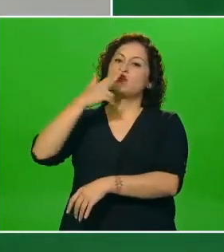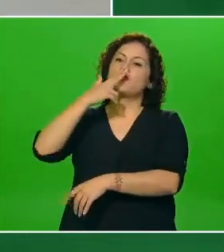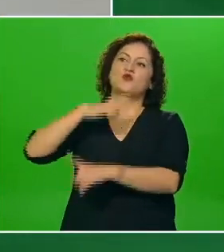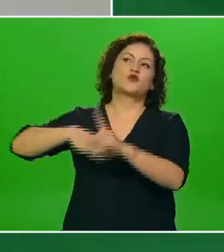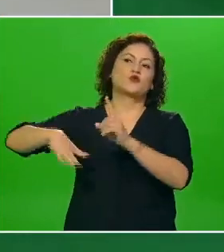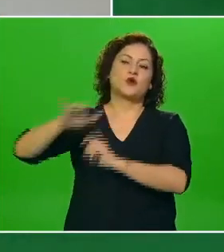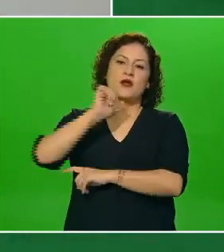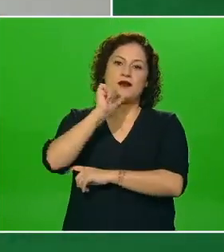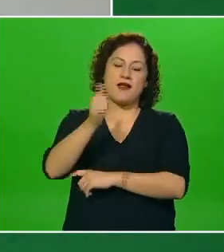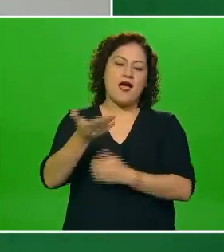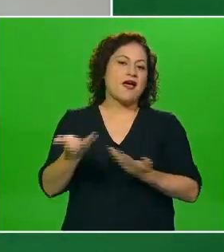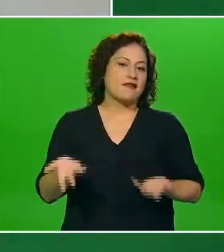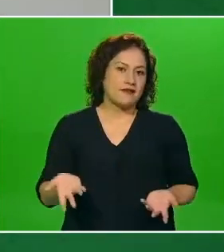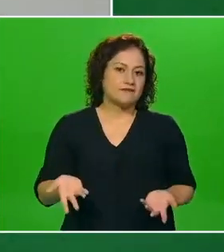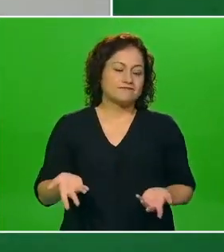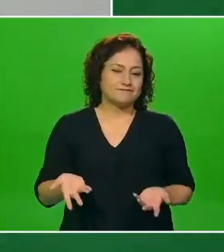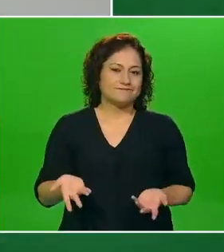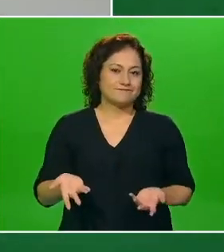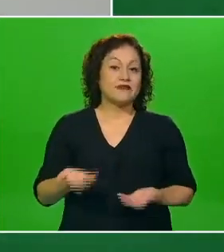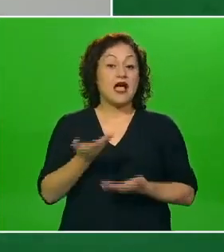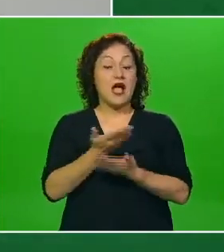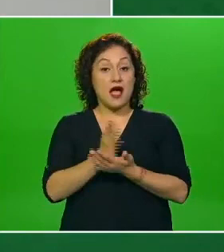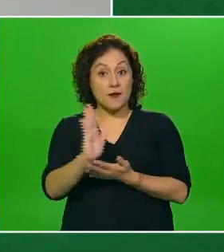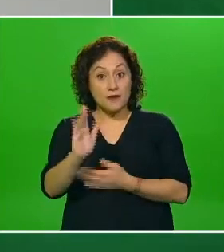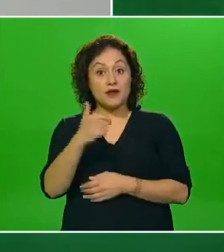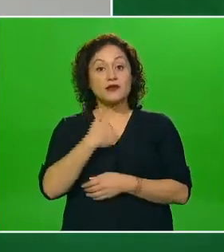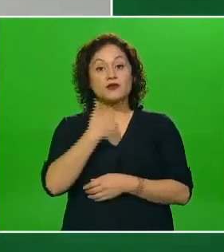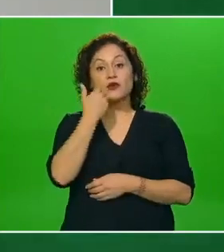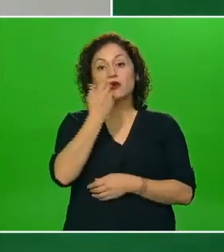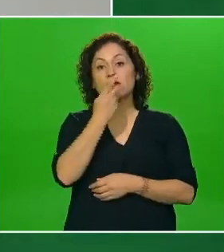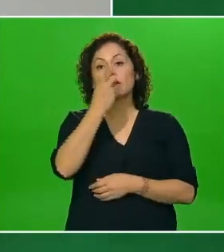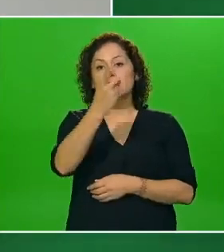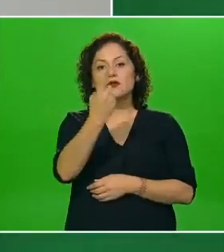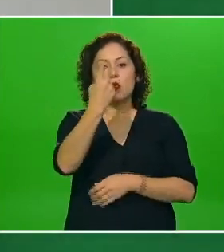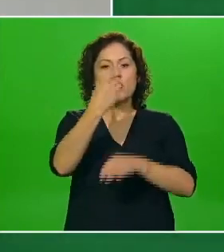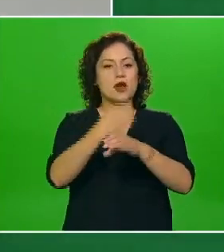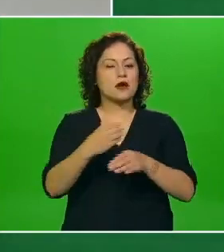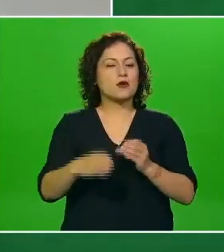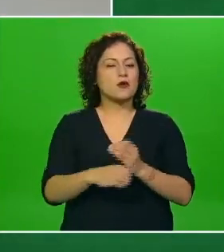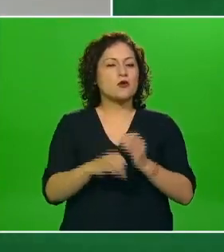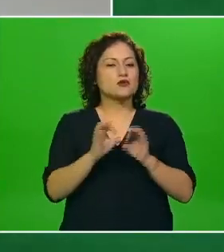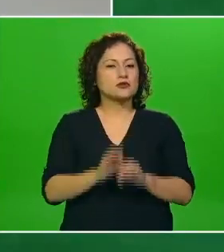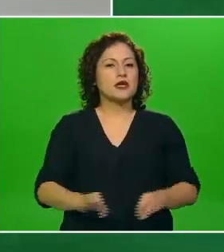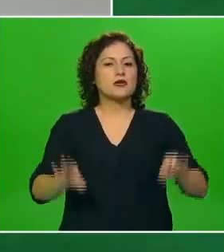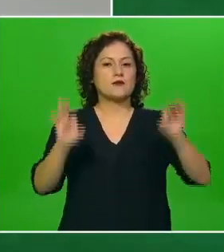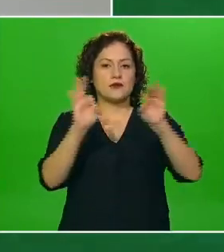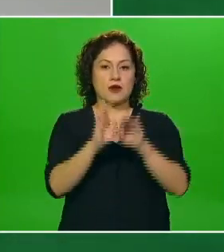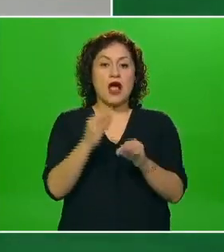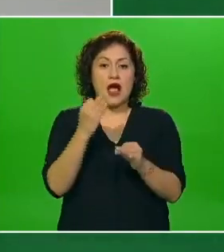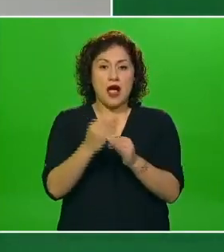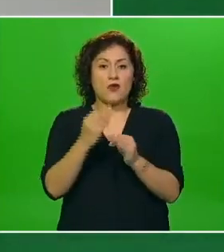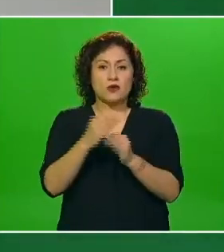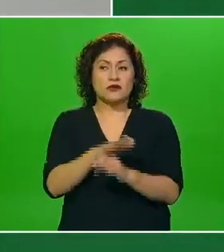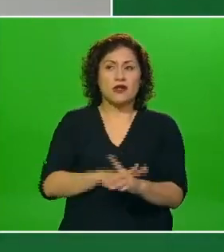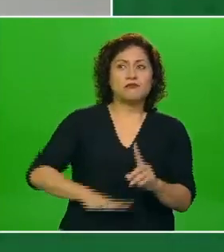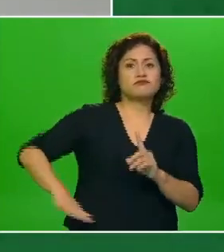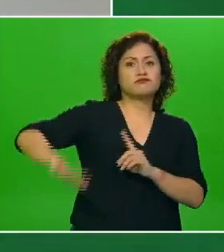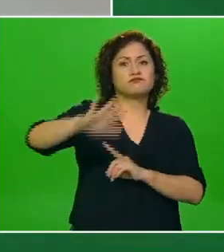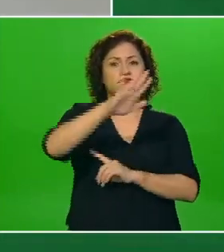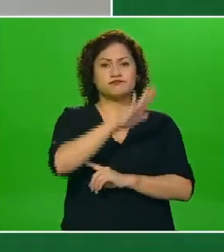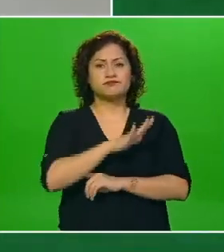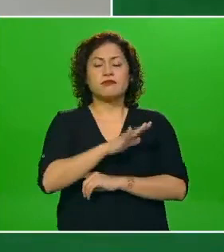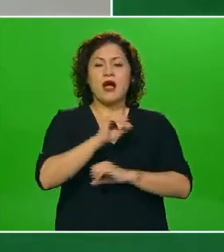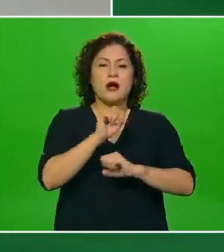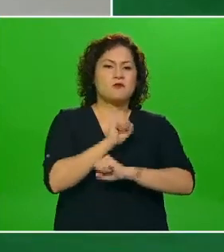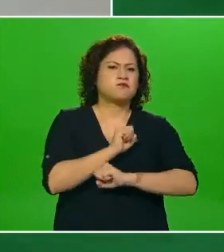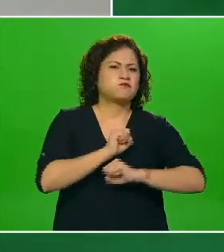insistir en una idea muy importante que es que hoy vivimos en un entorno que se llama obesogénico es decir que como su nombre